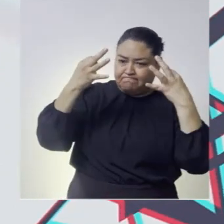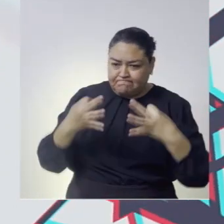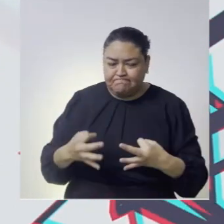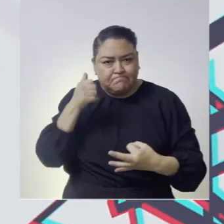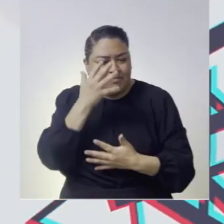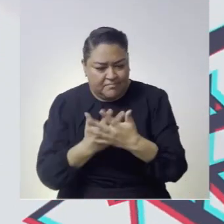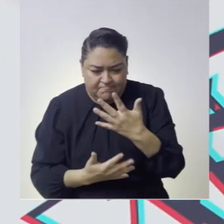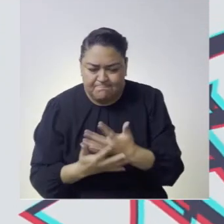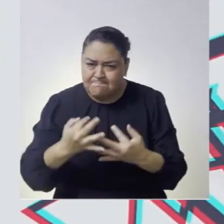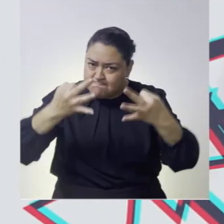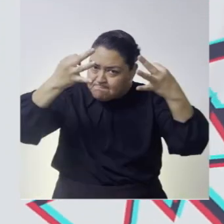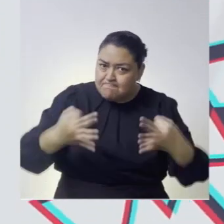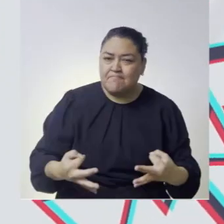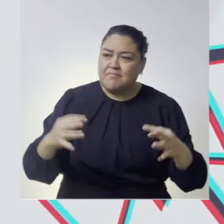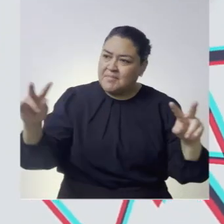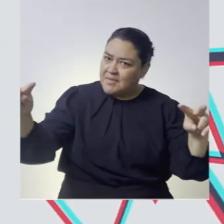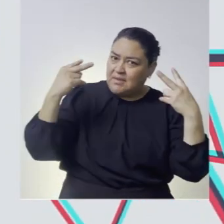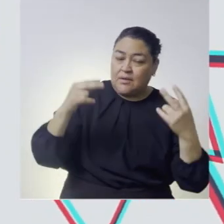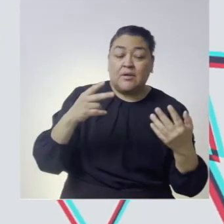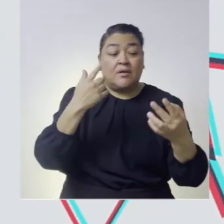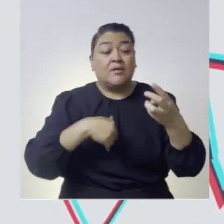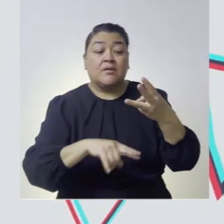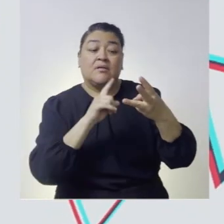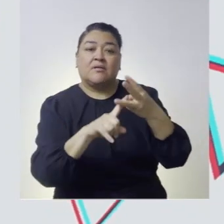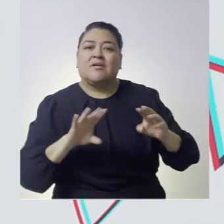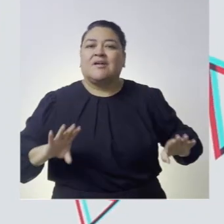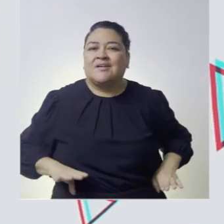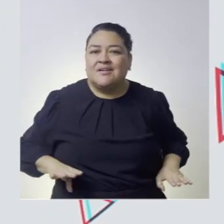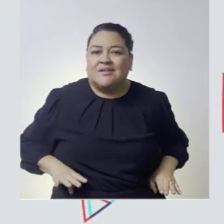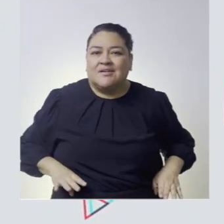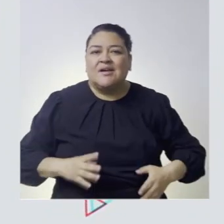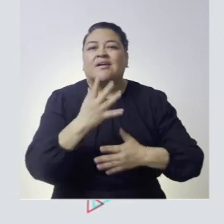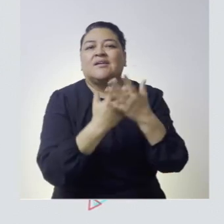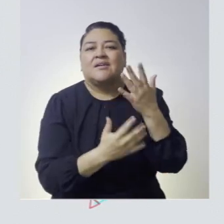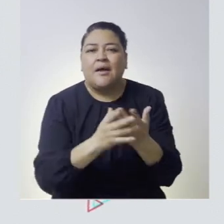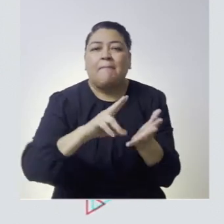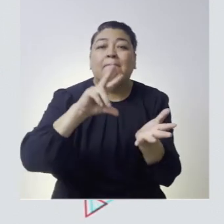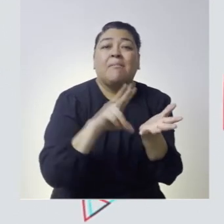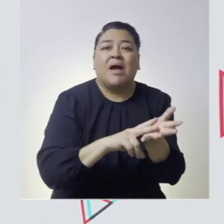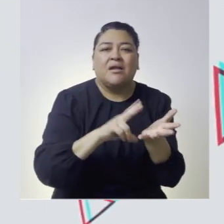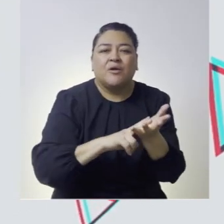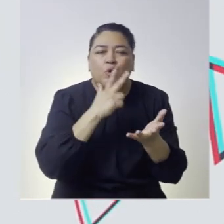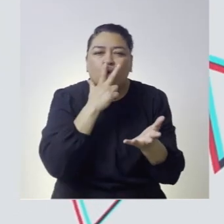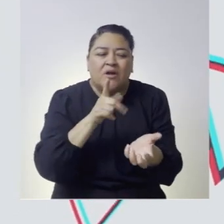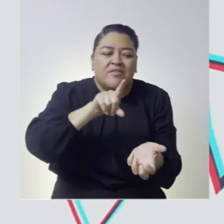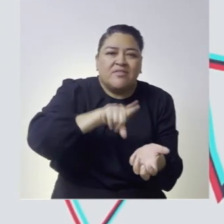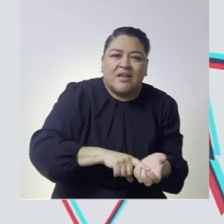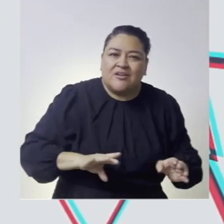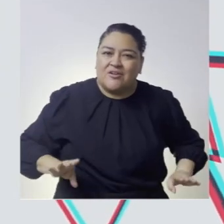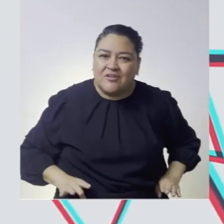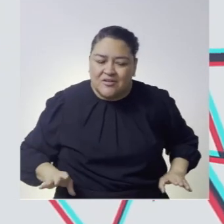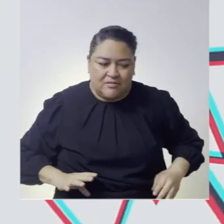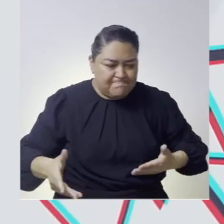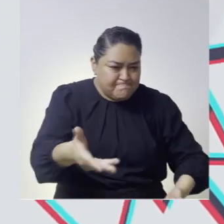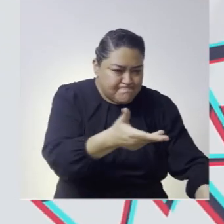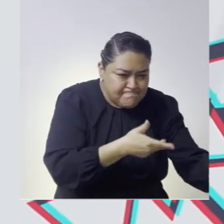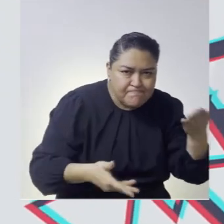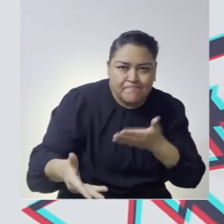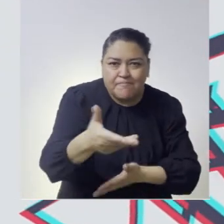apegará a su actuación pública y las conductas institucionales son los valores que se deberán fomentar en la cultura